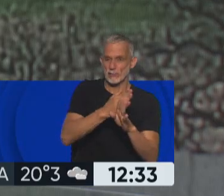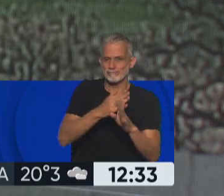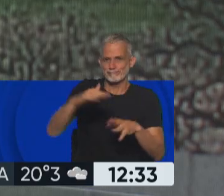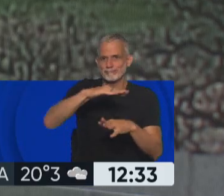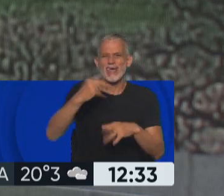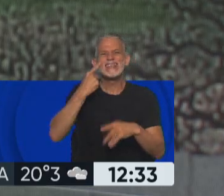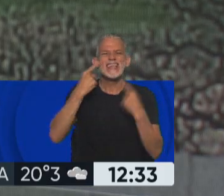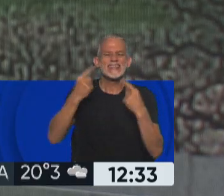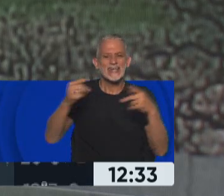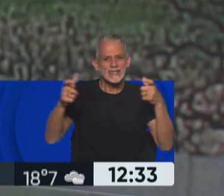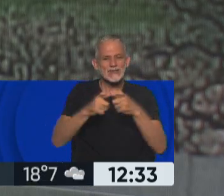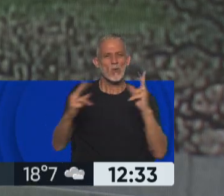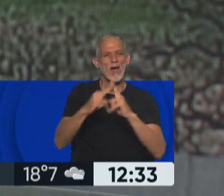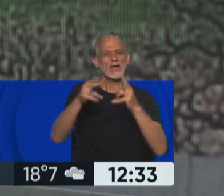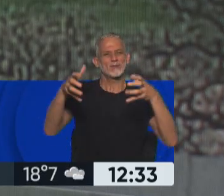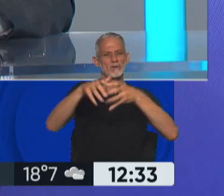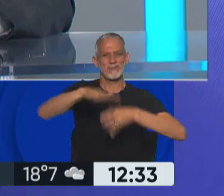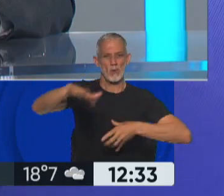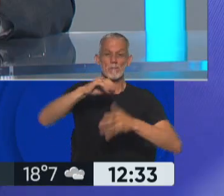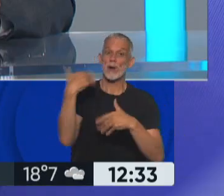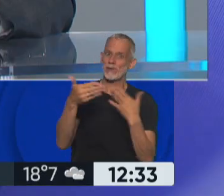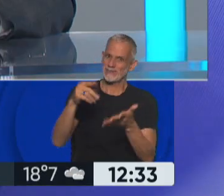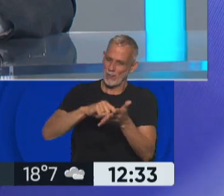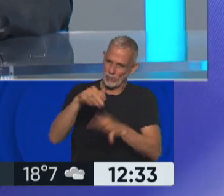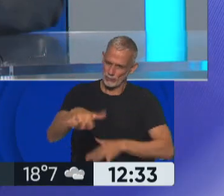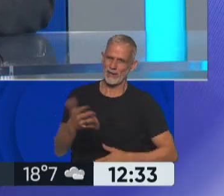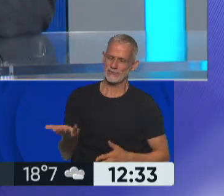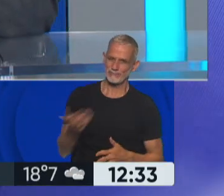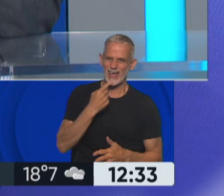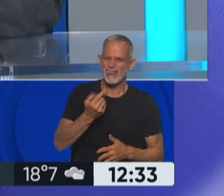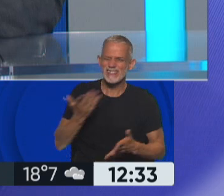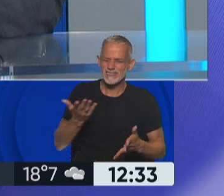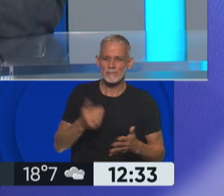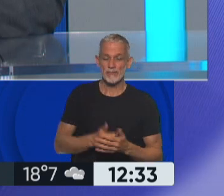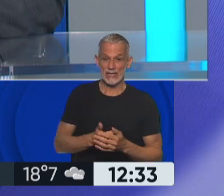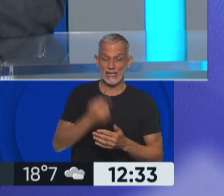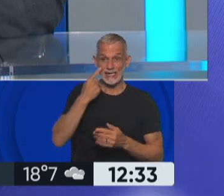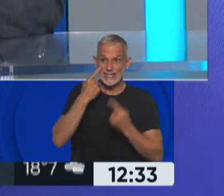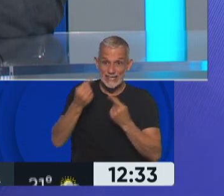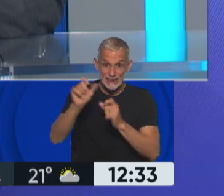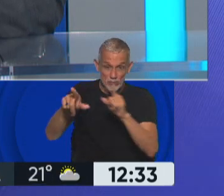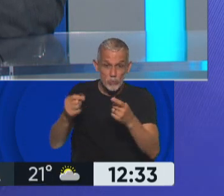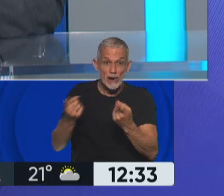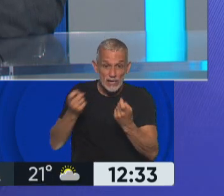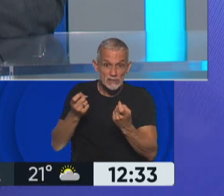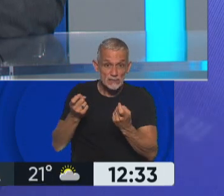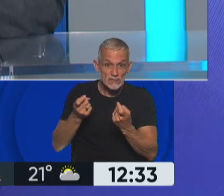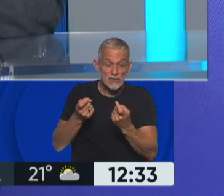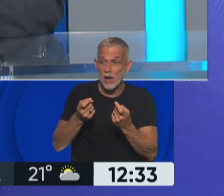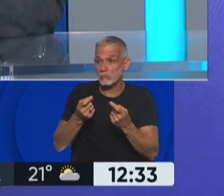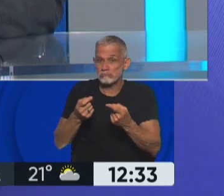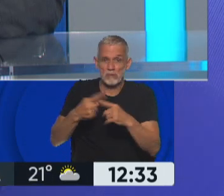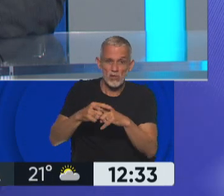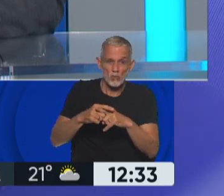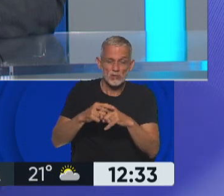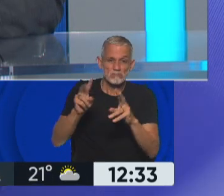intendentes, Sobre todo en la provincia de Buenos Aires, de eso estamos hablando. Exactamente. Bueno, ¿qué es lo que dicen los intendentes que necesitan discutir temas con